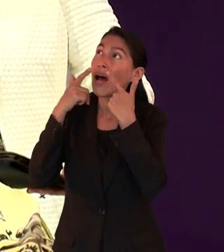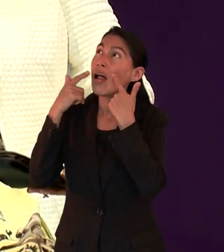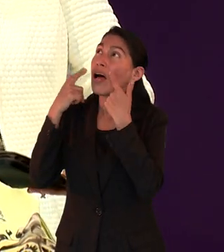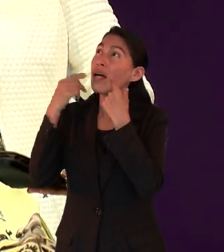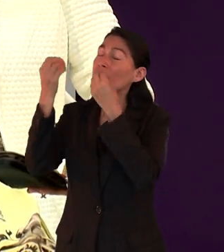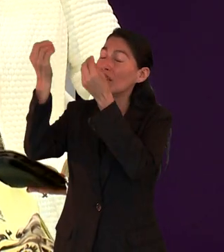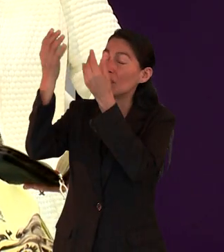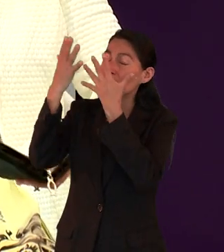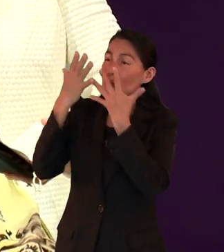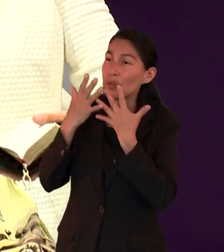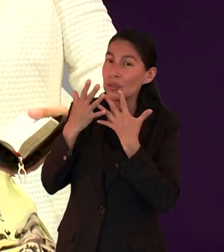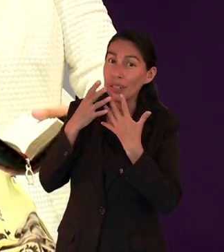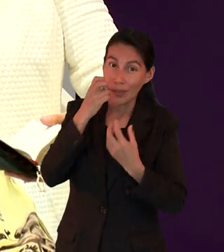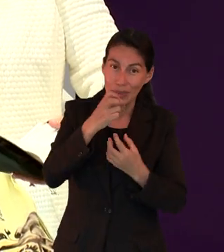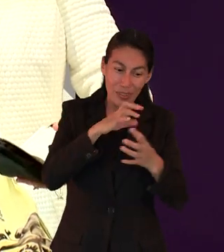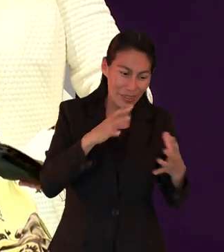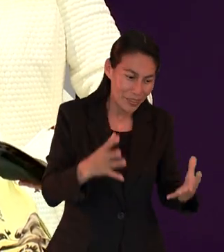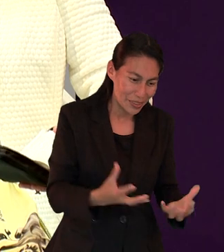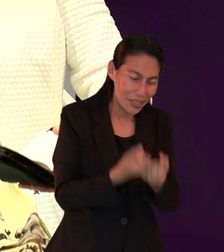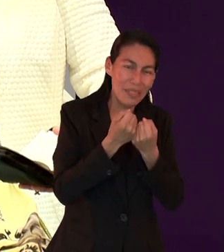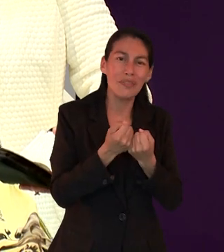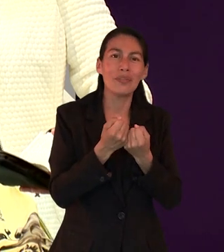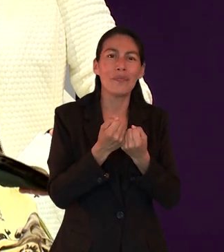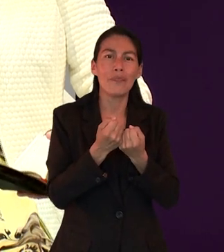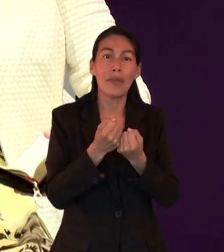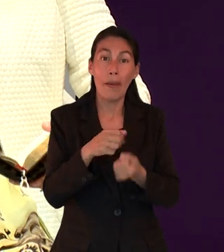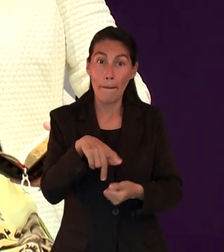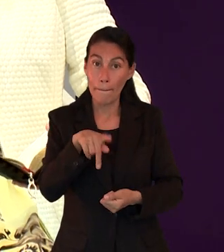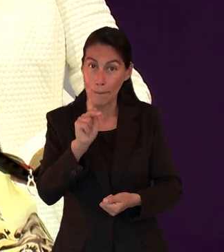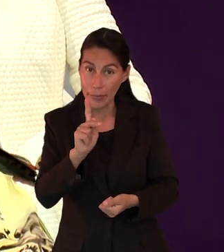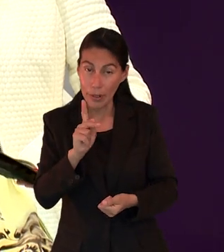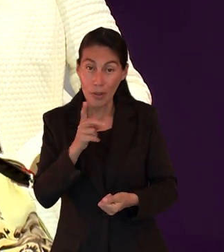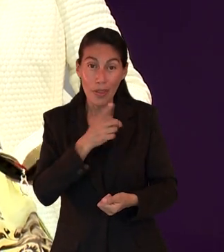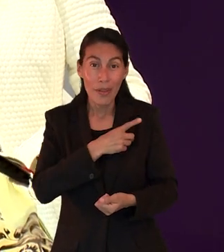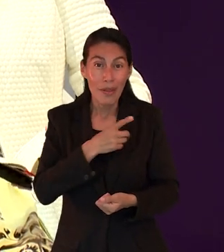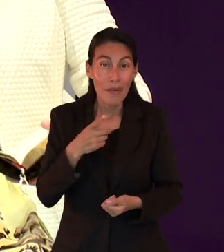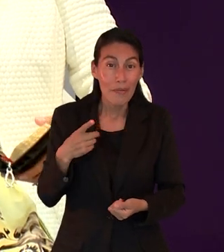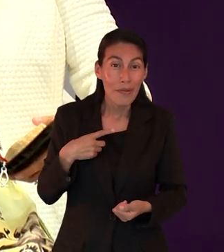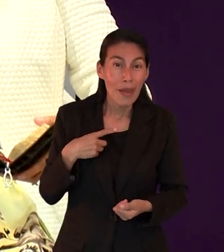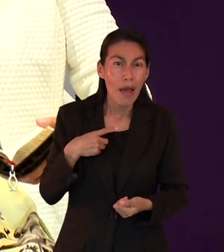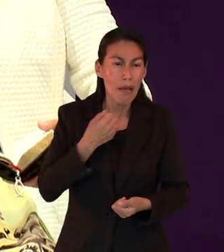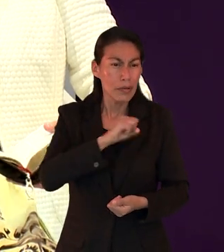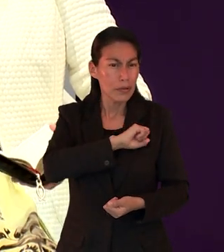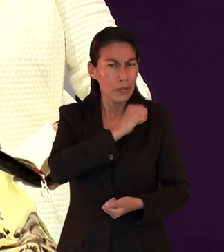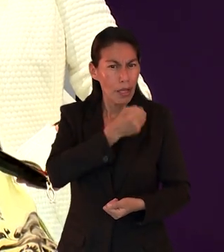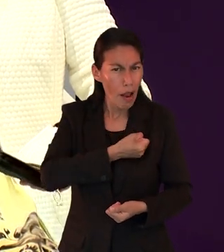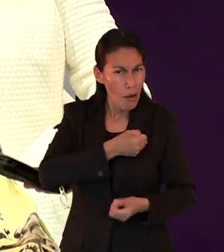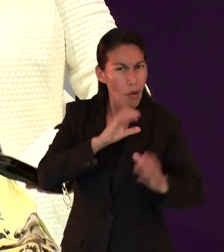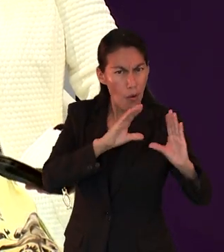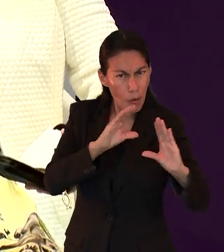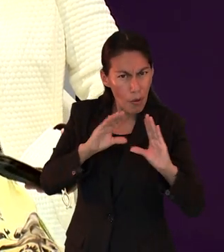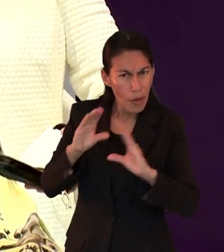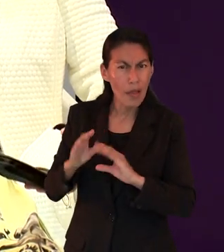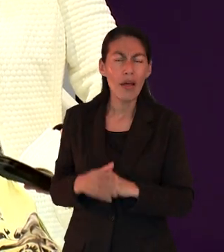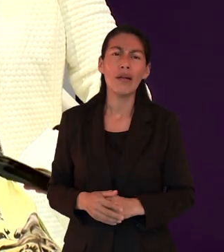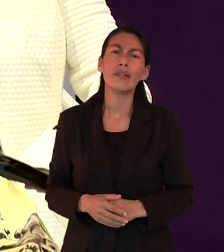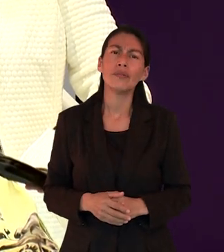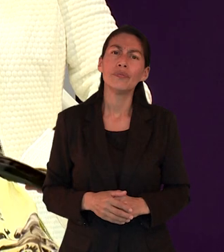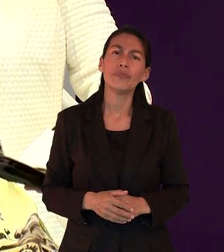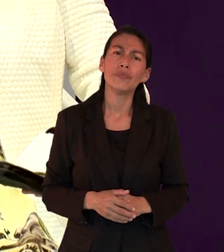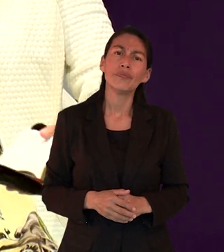a los creyentes que son salvos por la gracia, pero que debían de seguir respetando ciertas normas, por ejemplo, alimentarias,